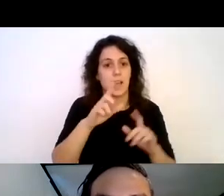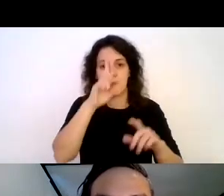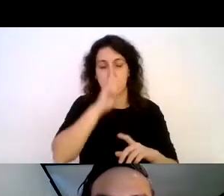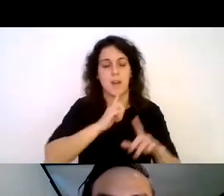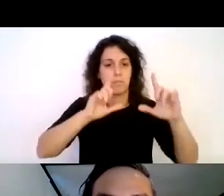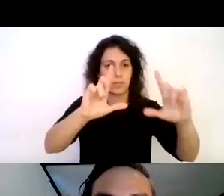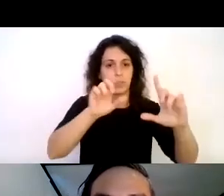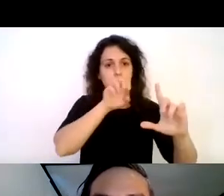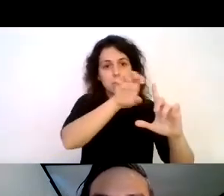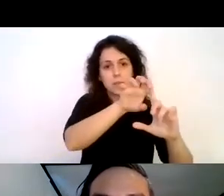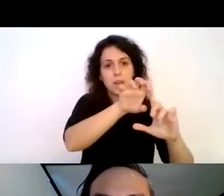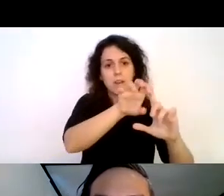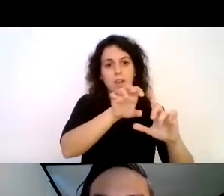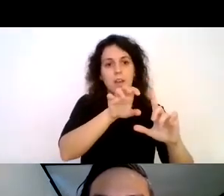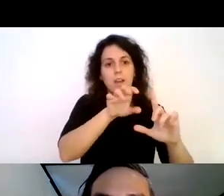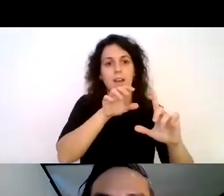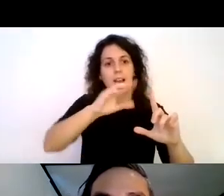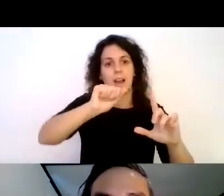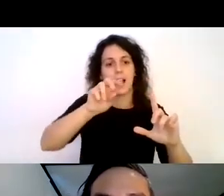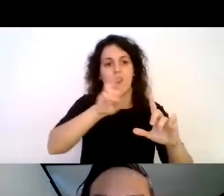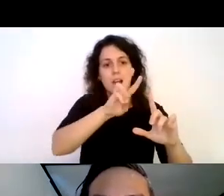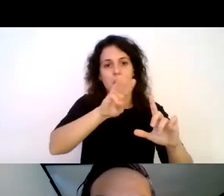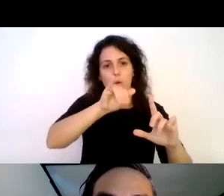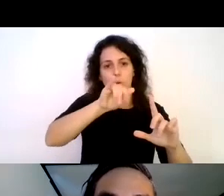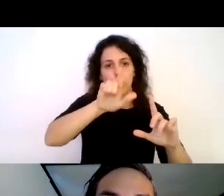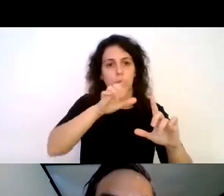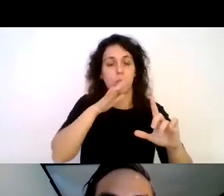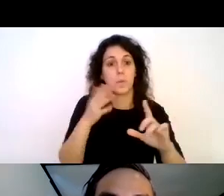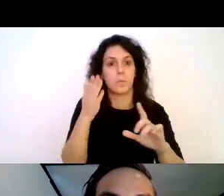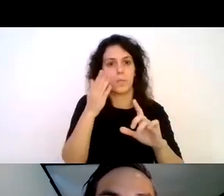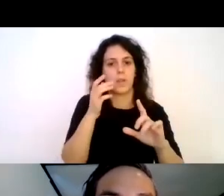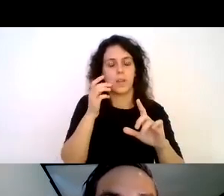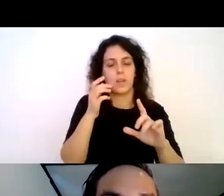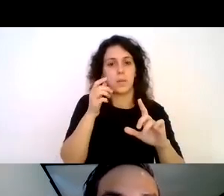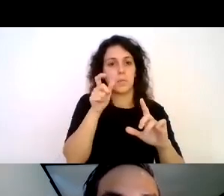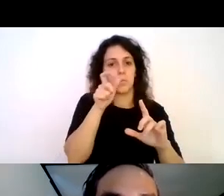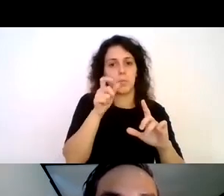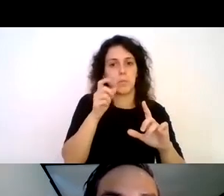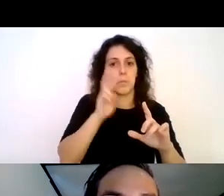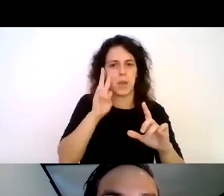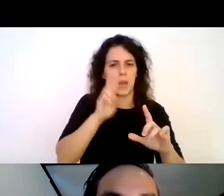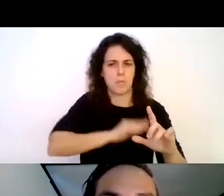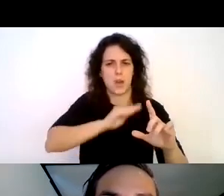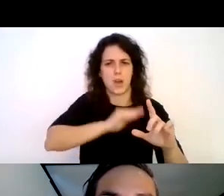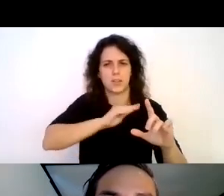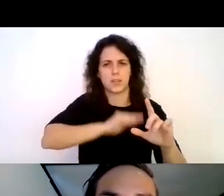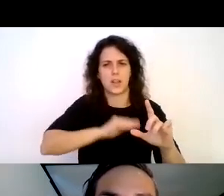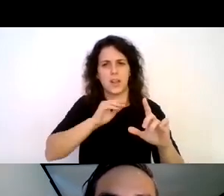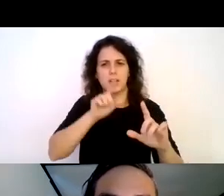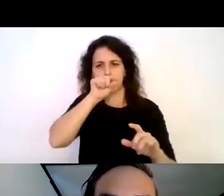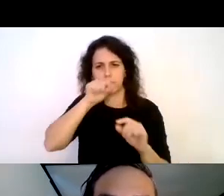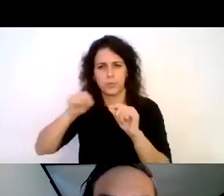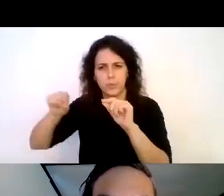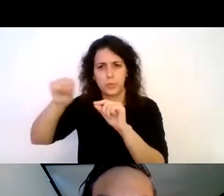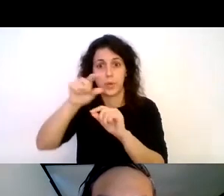que es la gaviota Cawil porque era la que tenía mayor presencia como se puede observar en la imagen de la derecha con todos estos puntos en blanco.